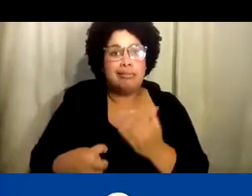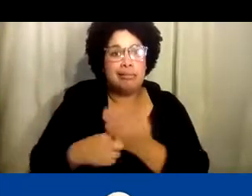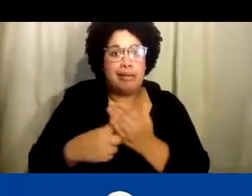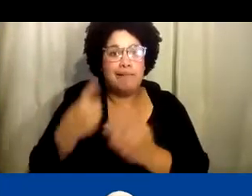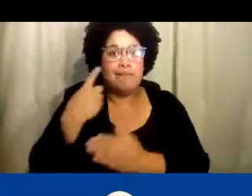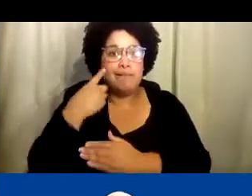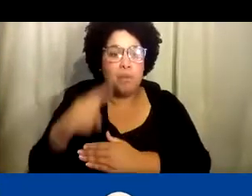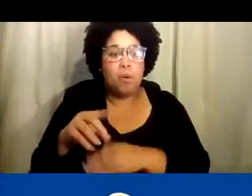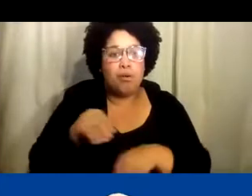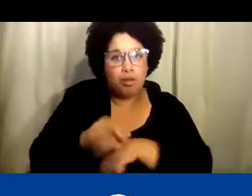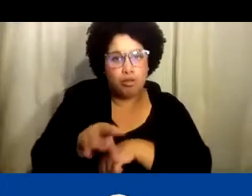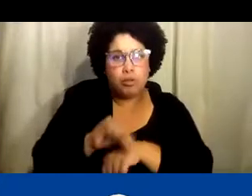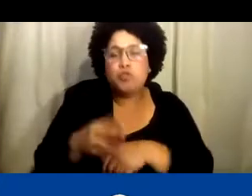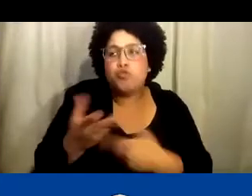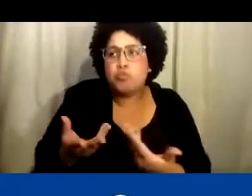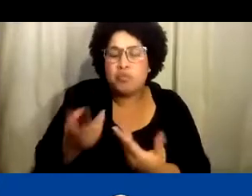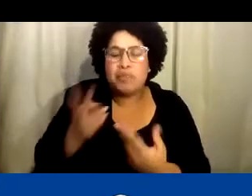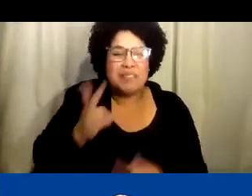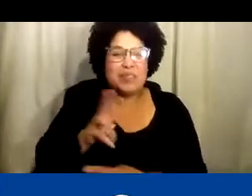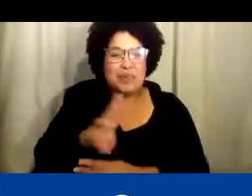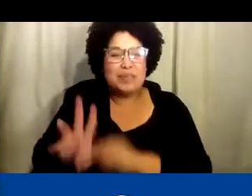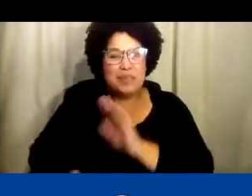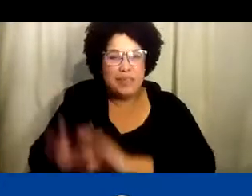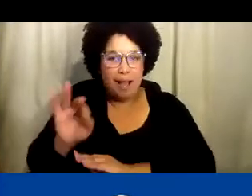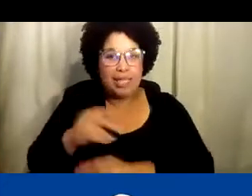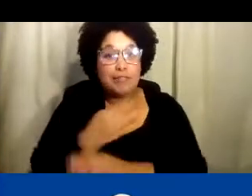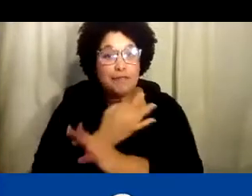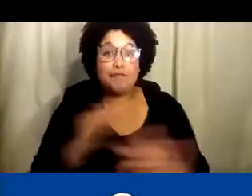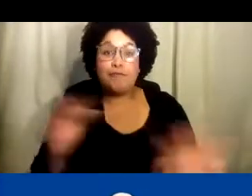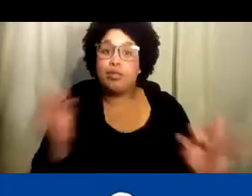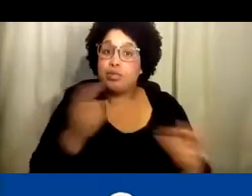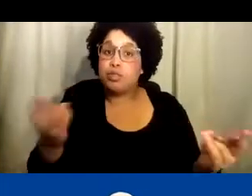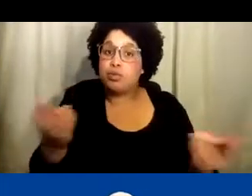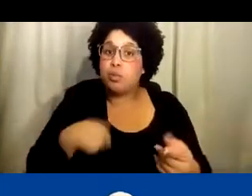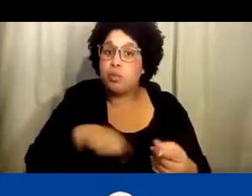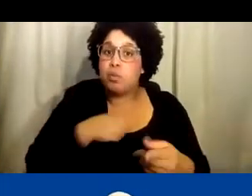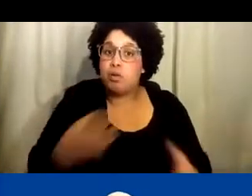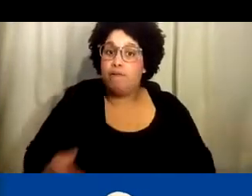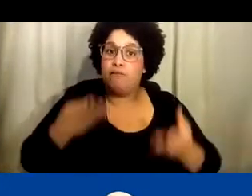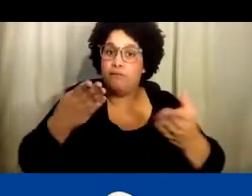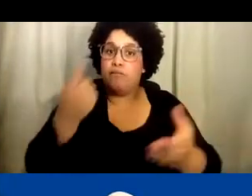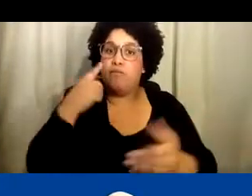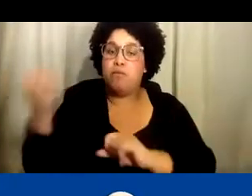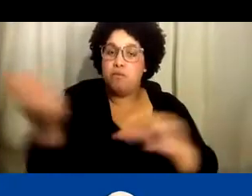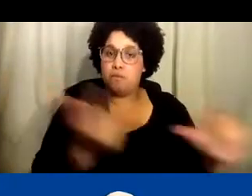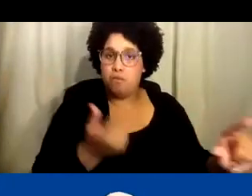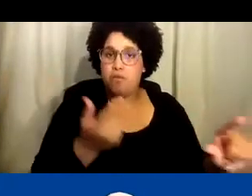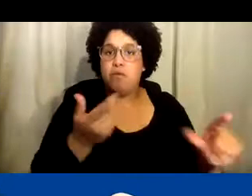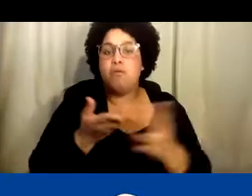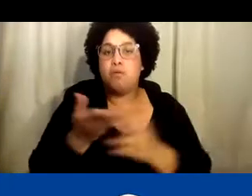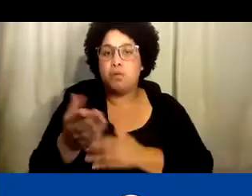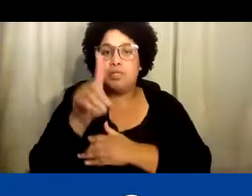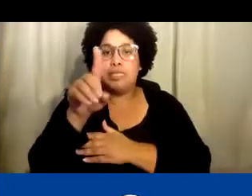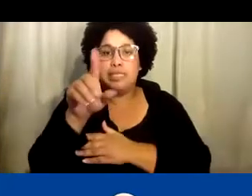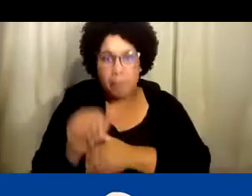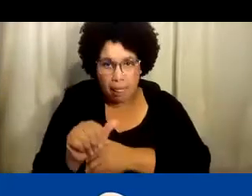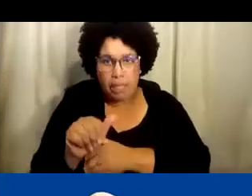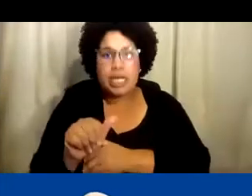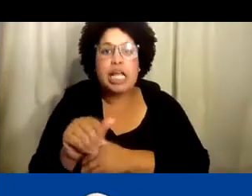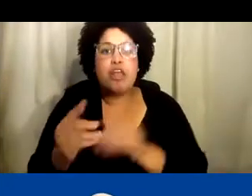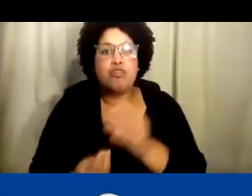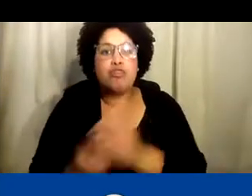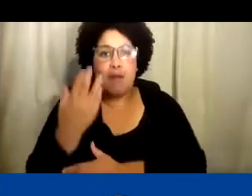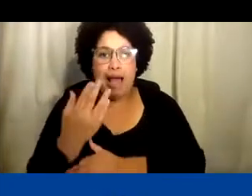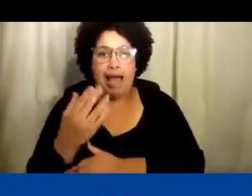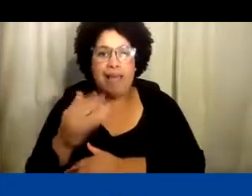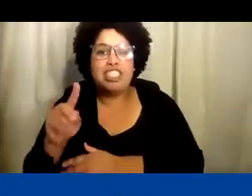verá el enlace para poder pedir una consulta gratis. Sepa que es un recurso gratis que ofrecemos a todos por medio